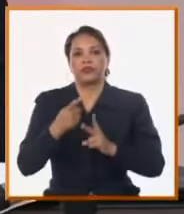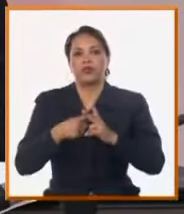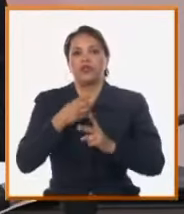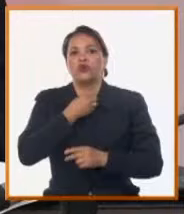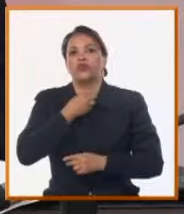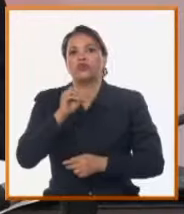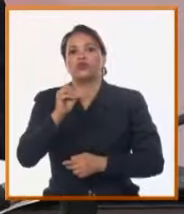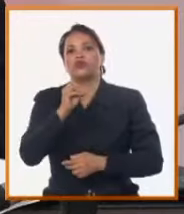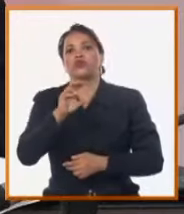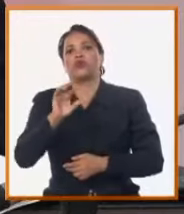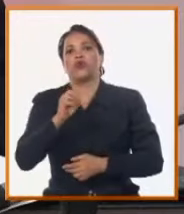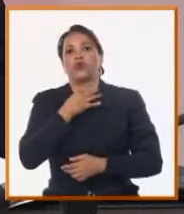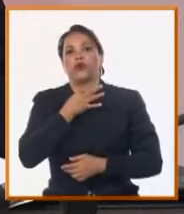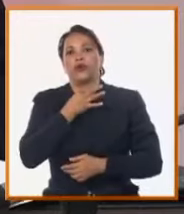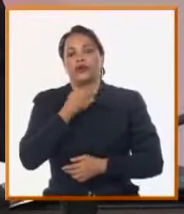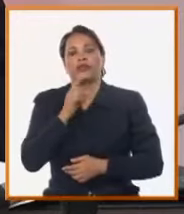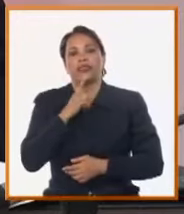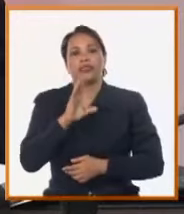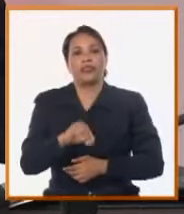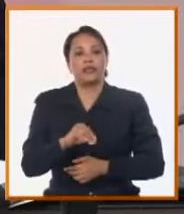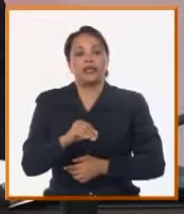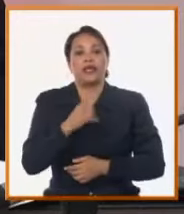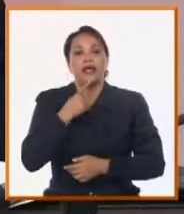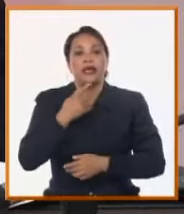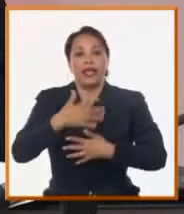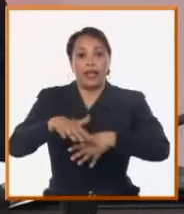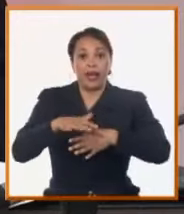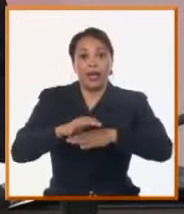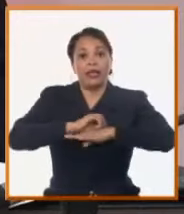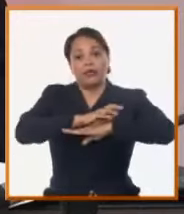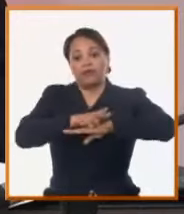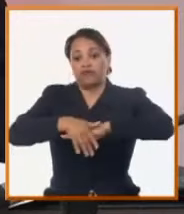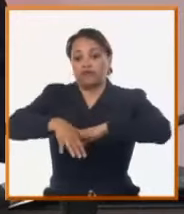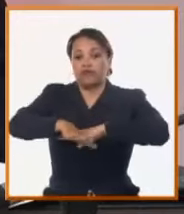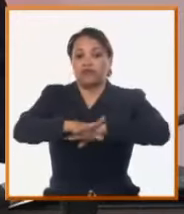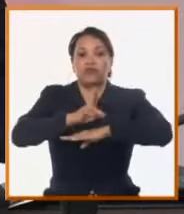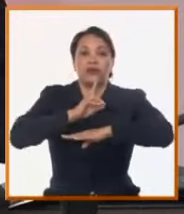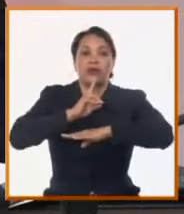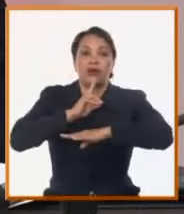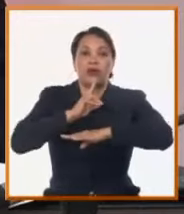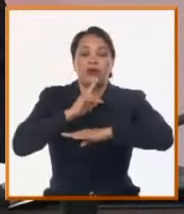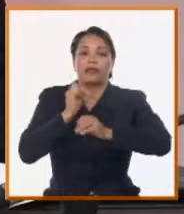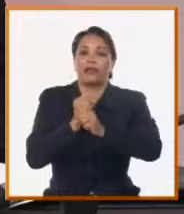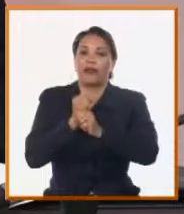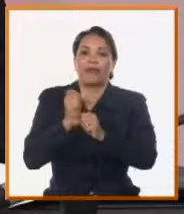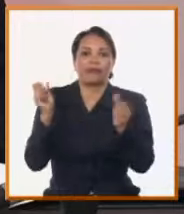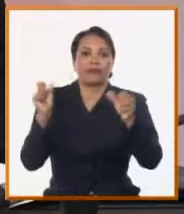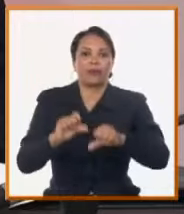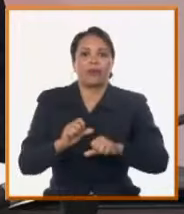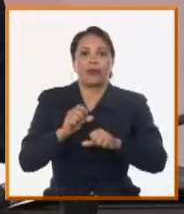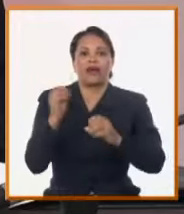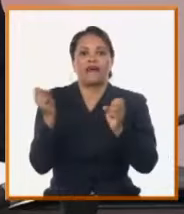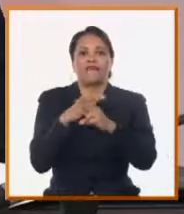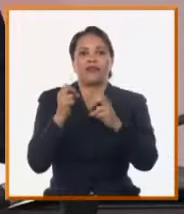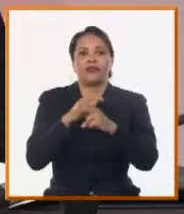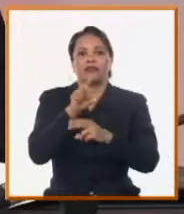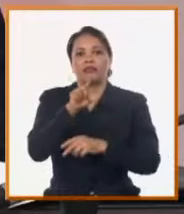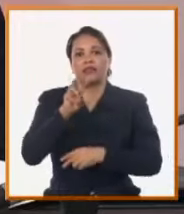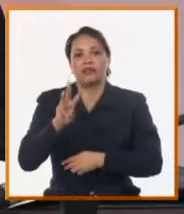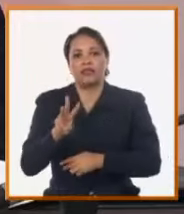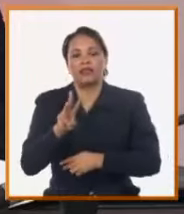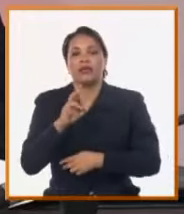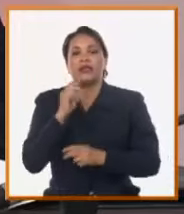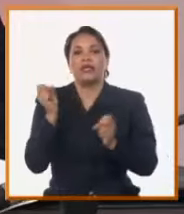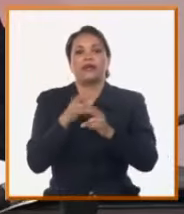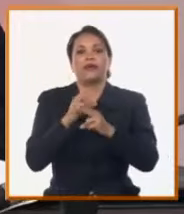de salideros en la calle Acera por mal trabajo en la avenida Tercera y calle 44 y avenida